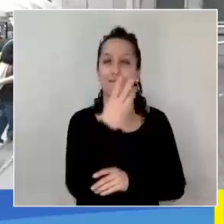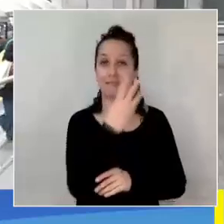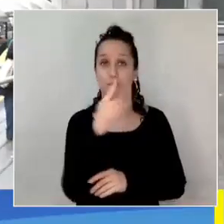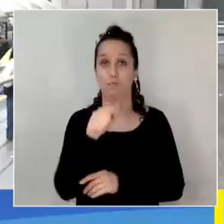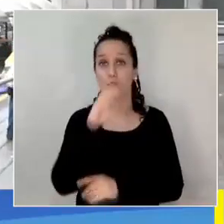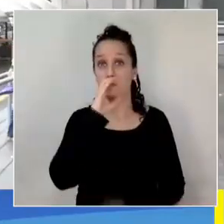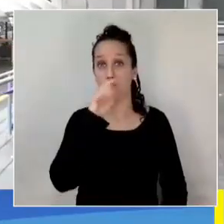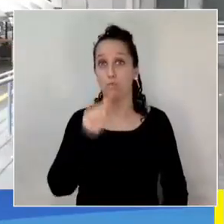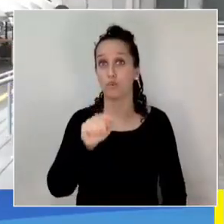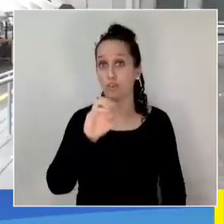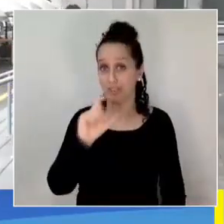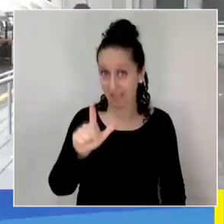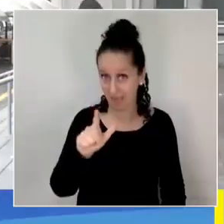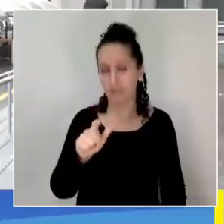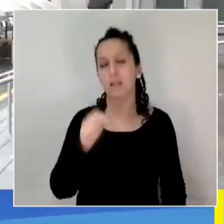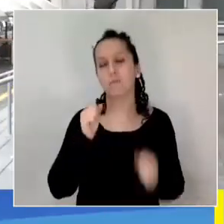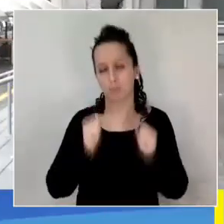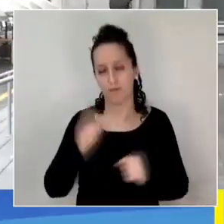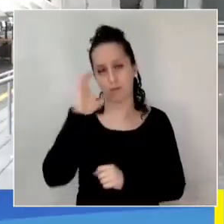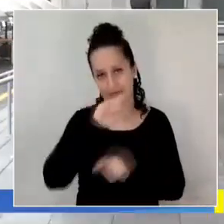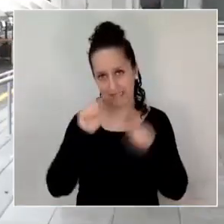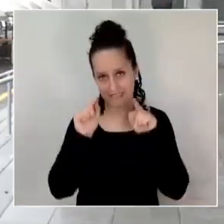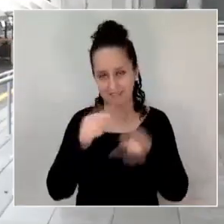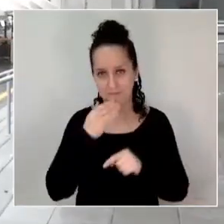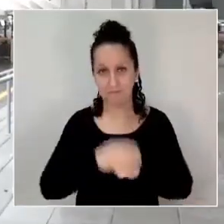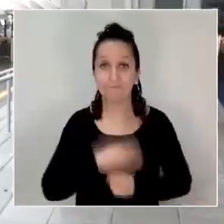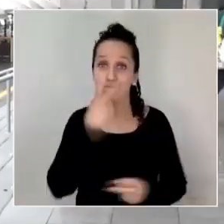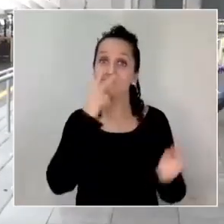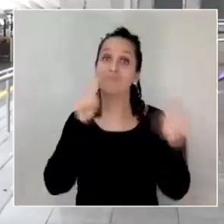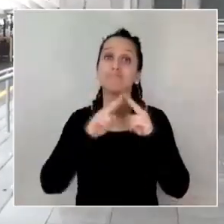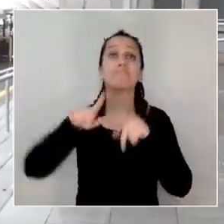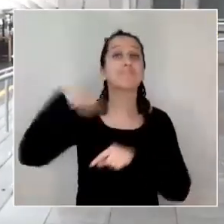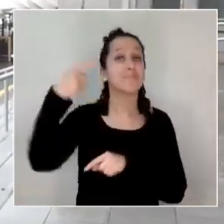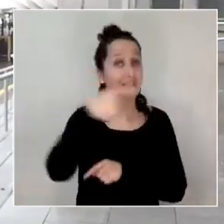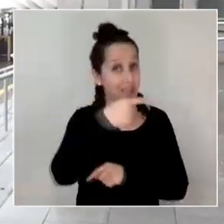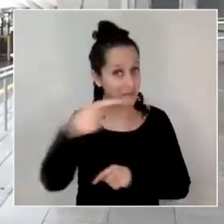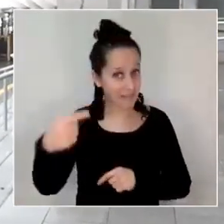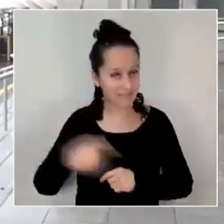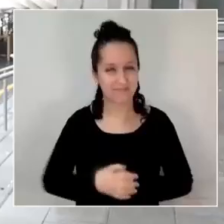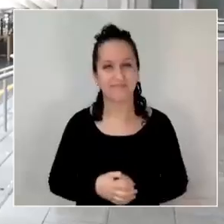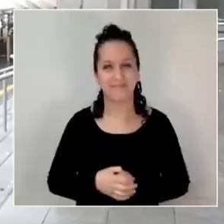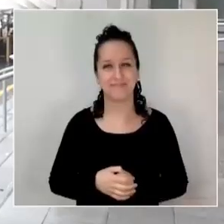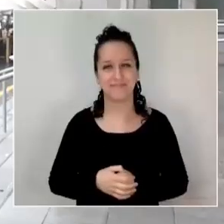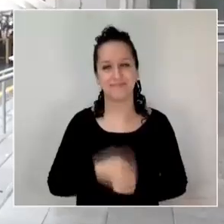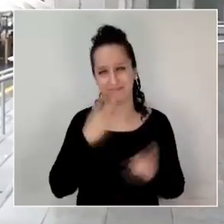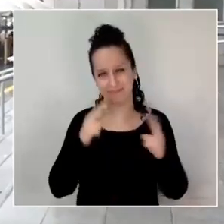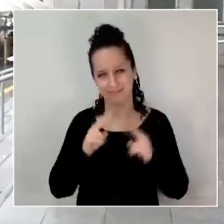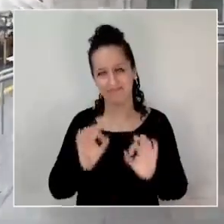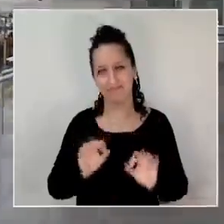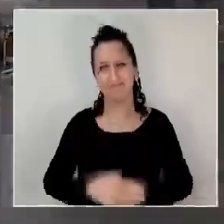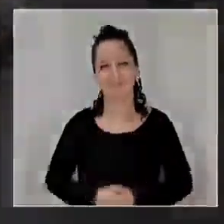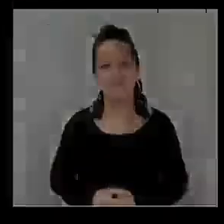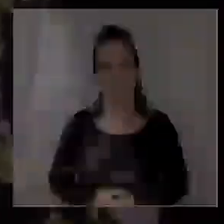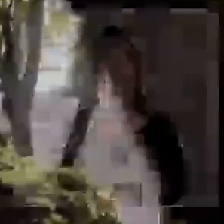.concepcion.cl. Nosotros nos vemos la próxima semana. Hasta pronto.